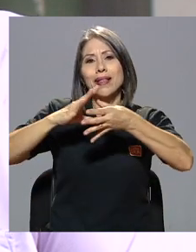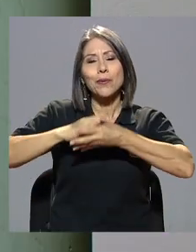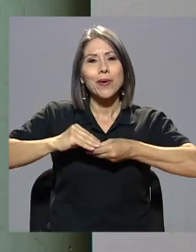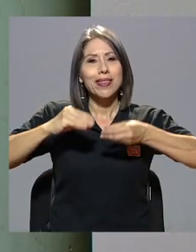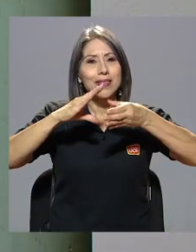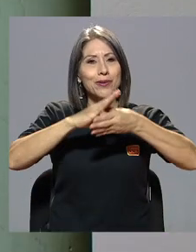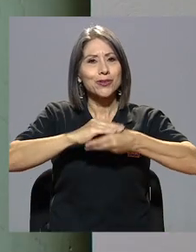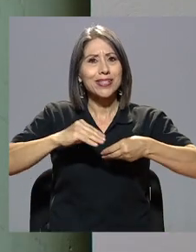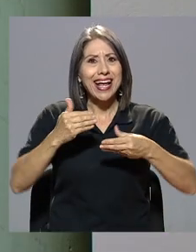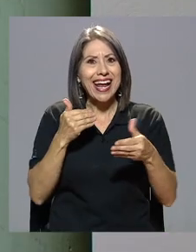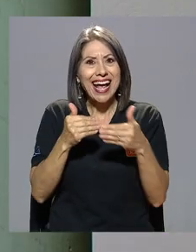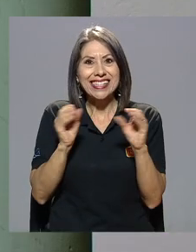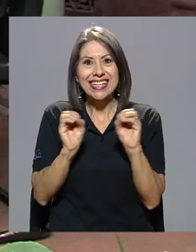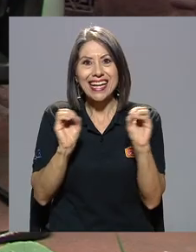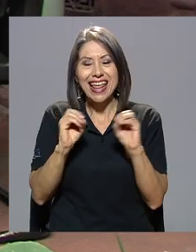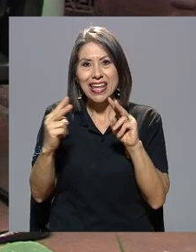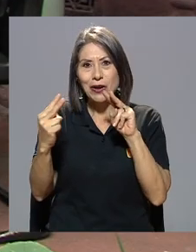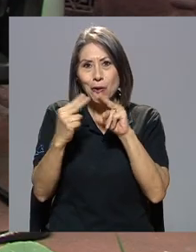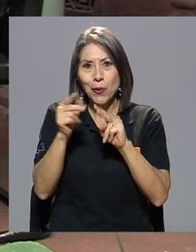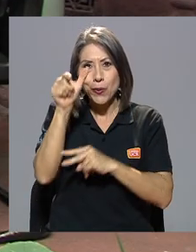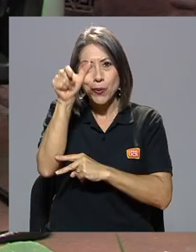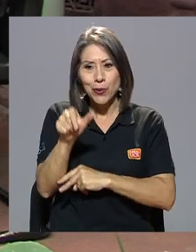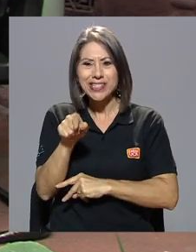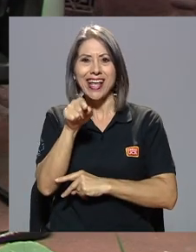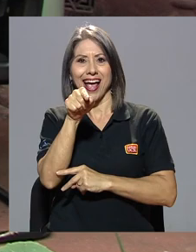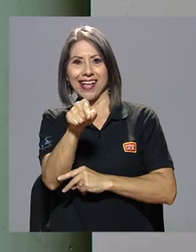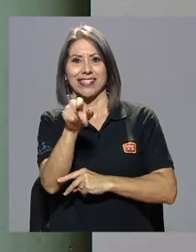Casi nadie conoce a ese Manuel.